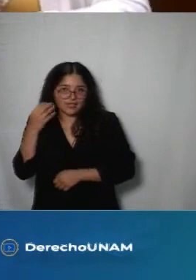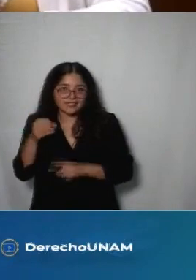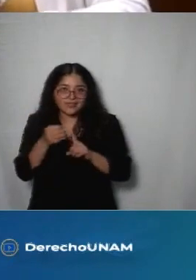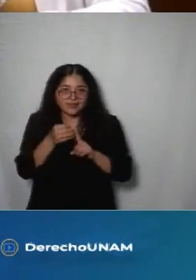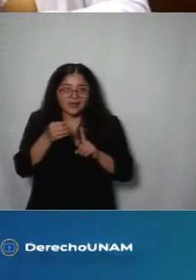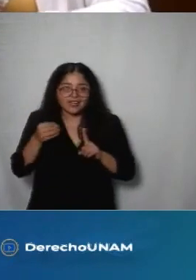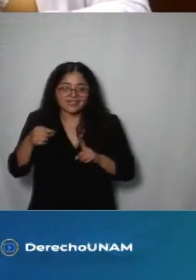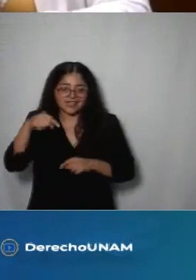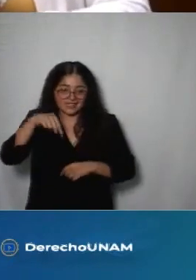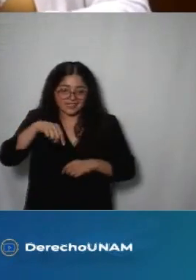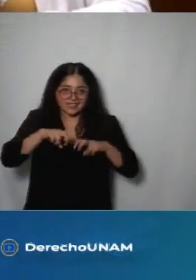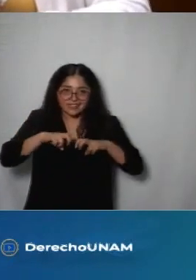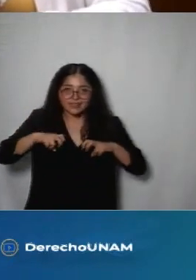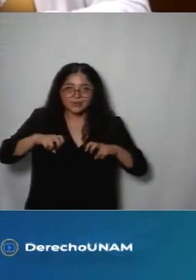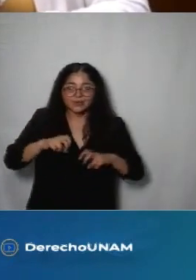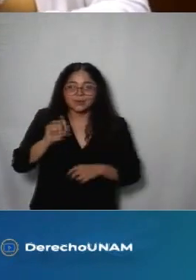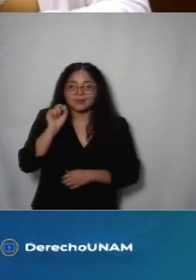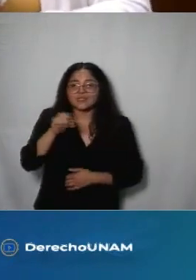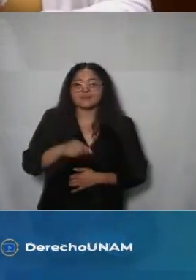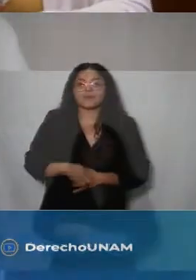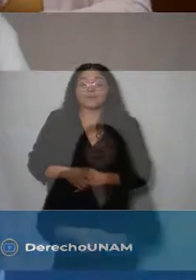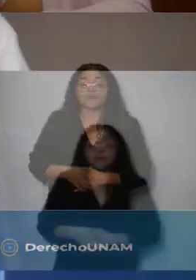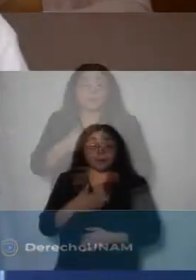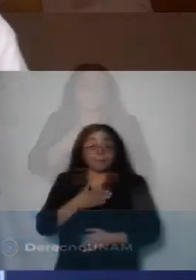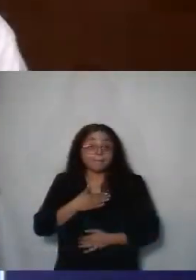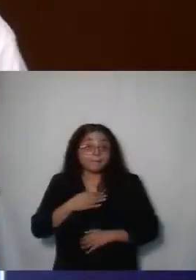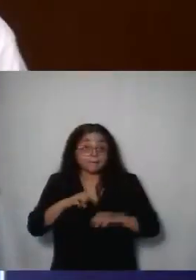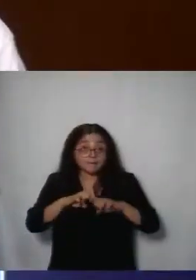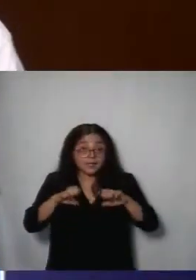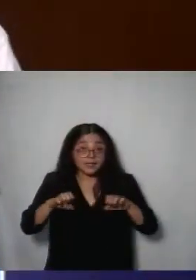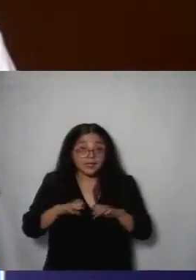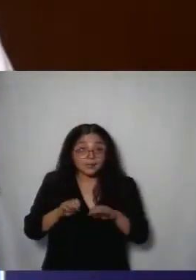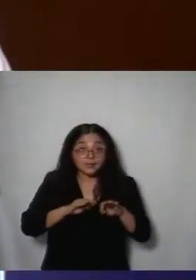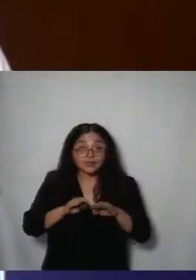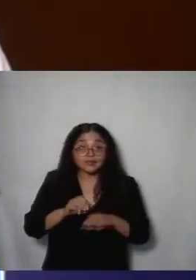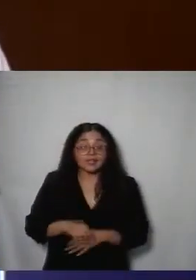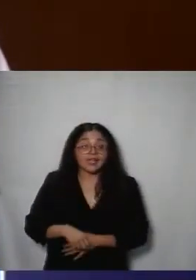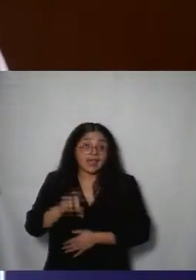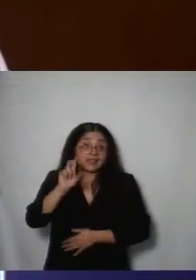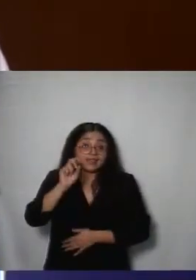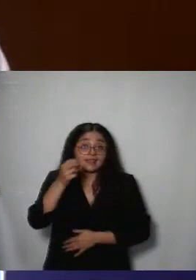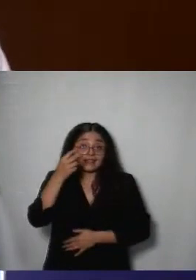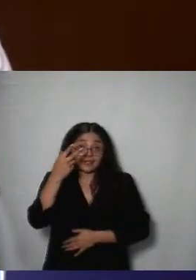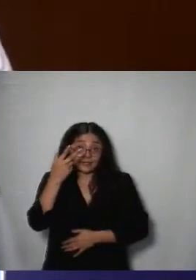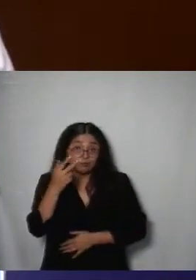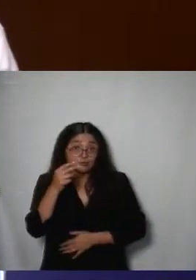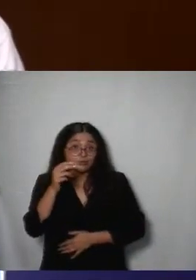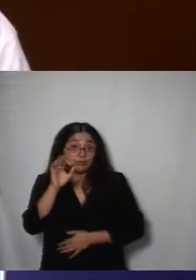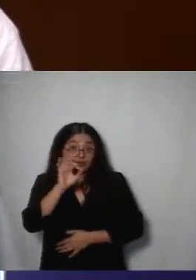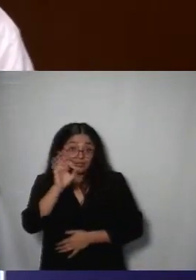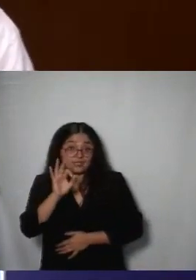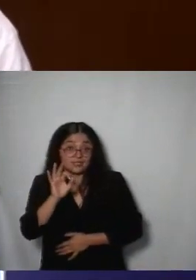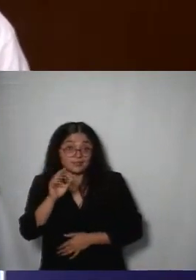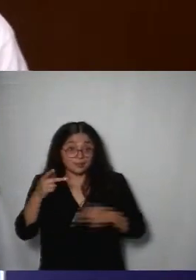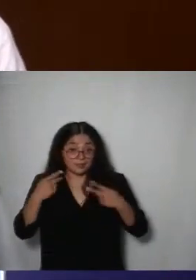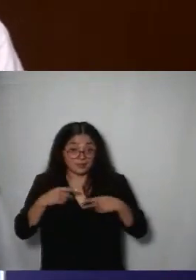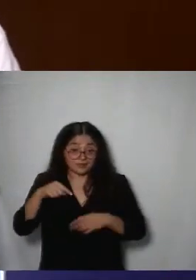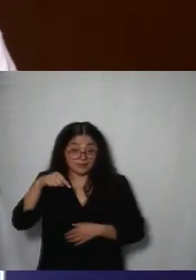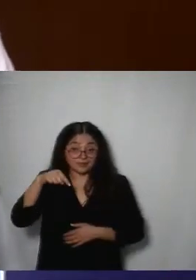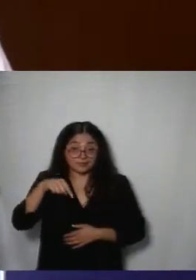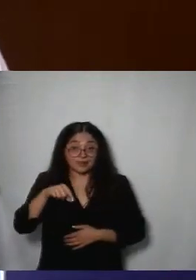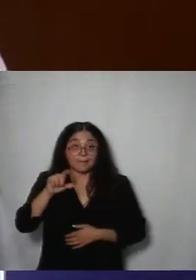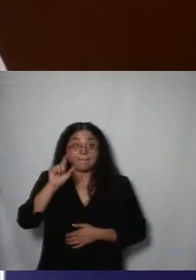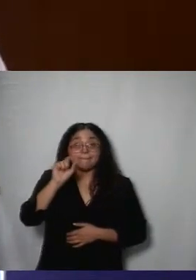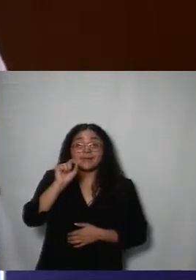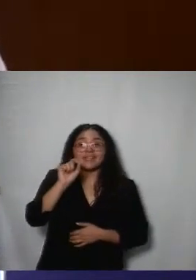porque en el caso de mi equipo de trabajo estamos hablando que el 38% de las personas somos 26 en